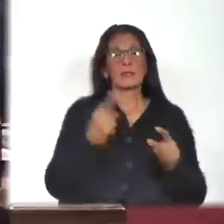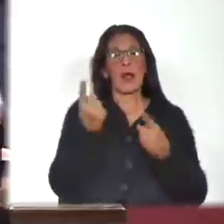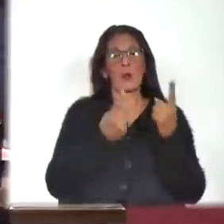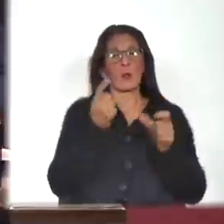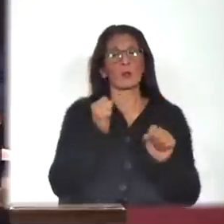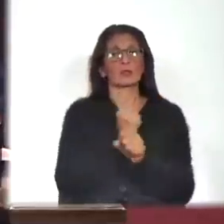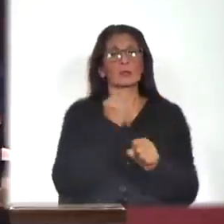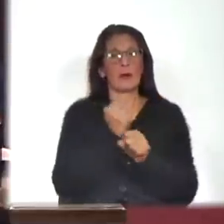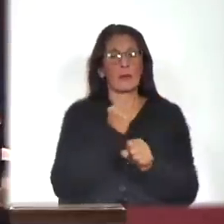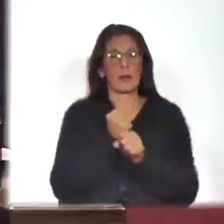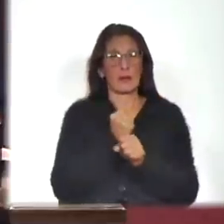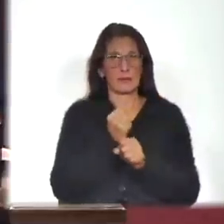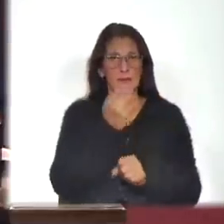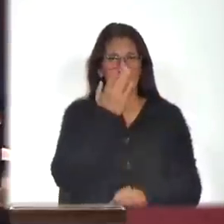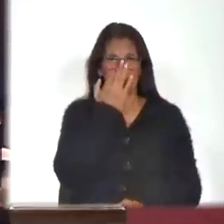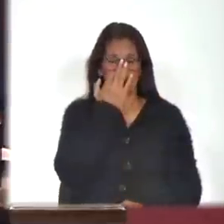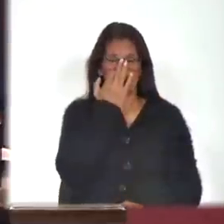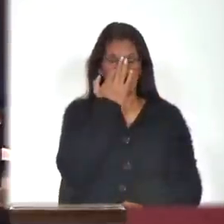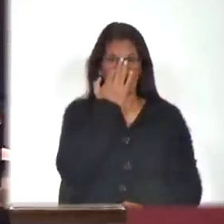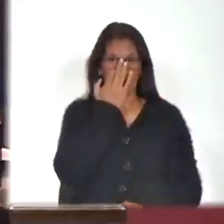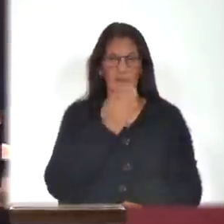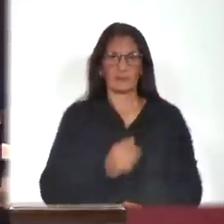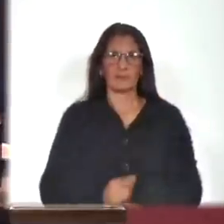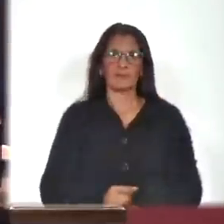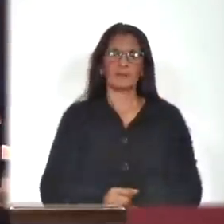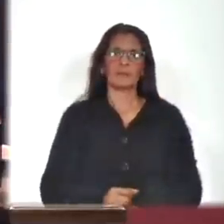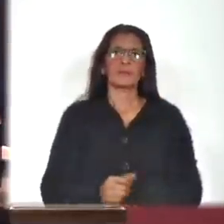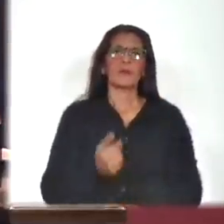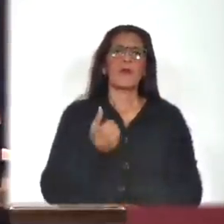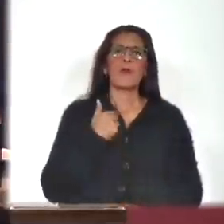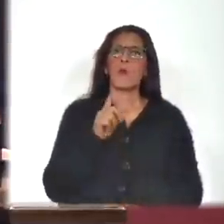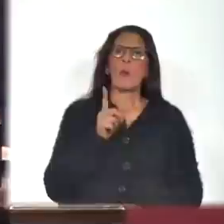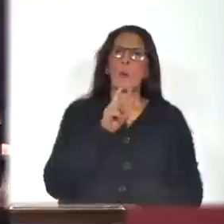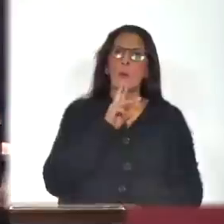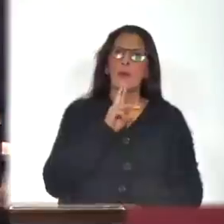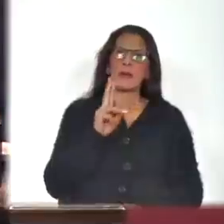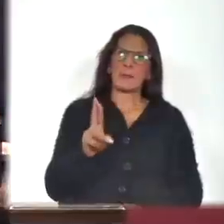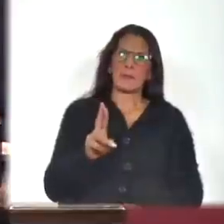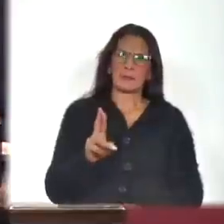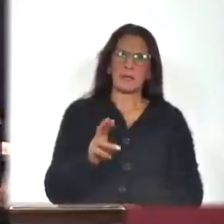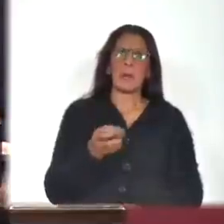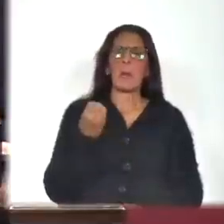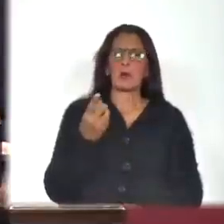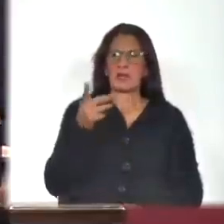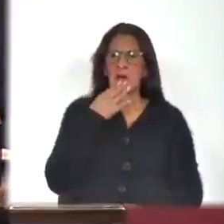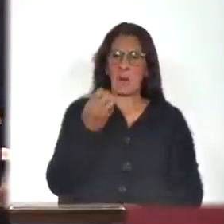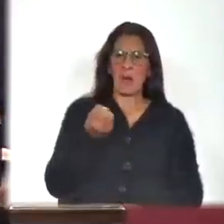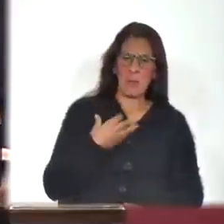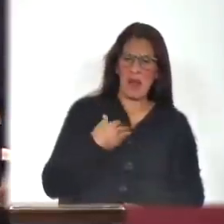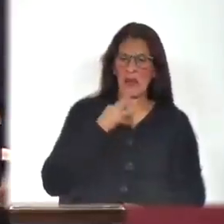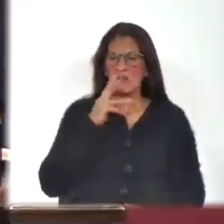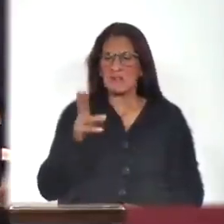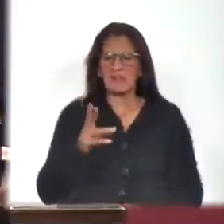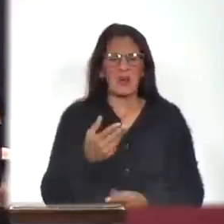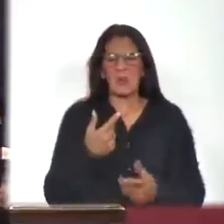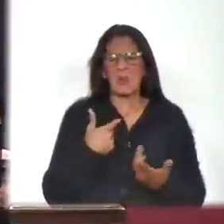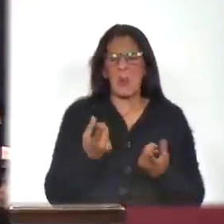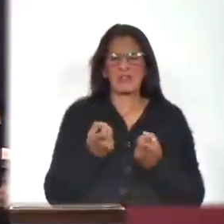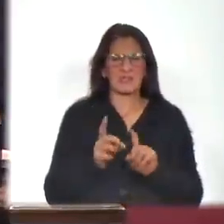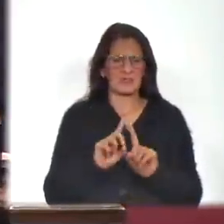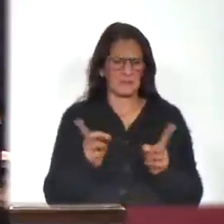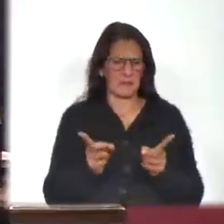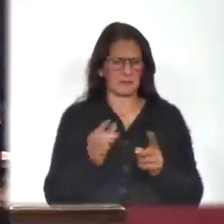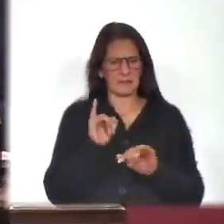consecuentemente. Y no voy a contestar eso porque los agravios no se contestan. Y si yo intentara buscar